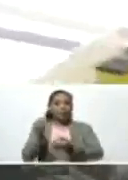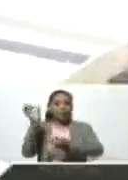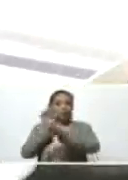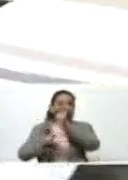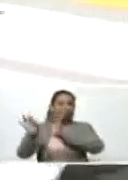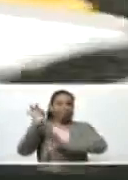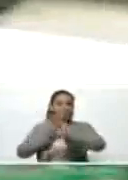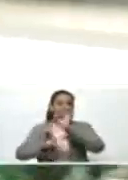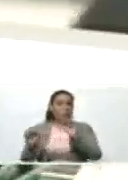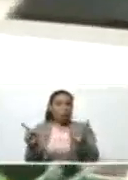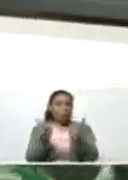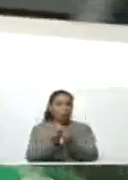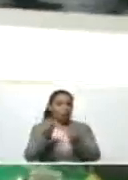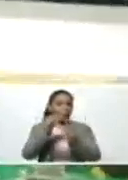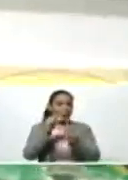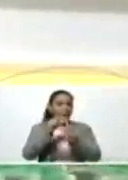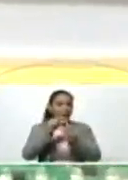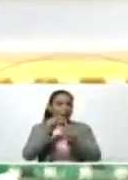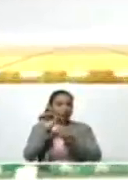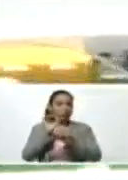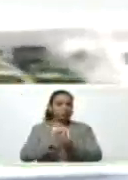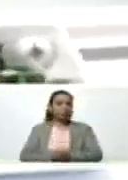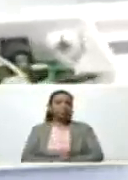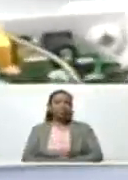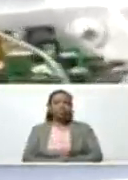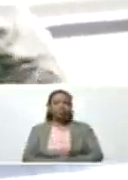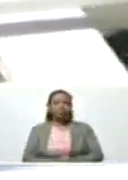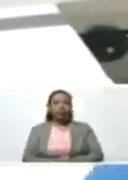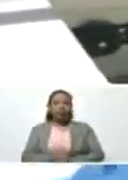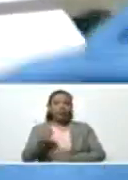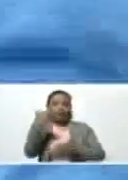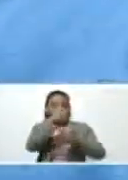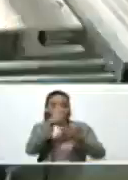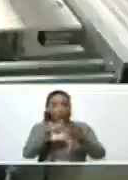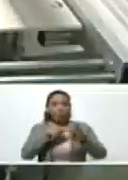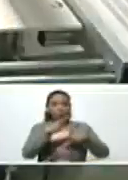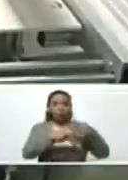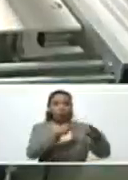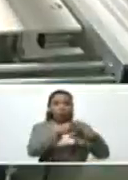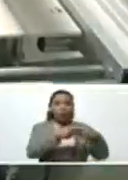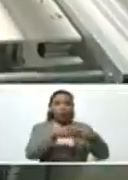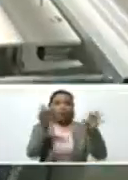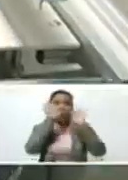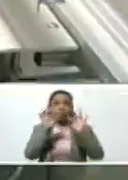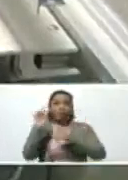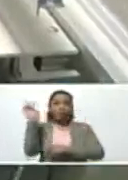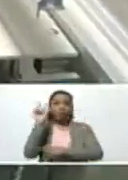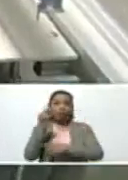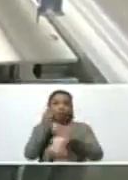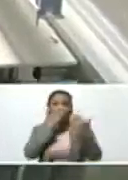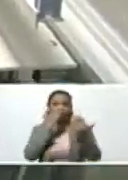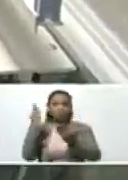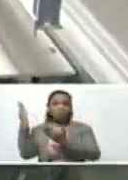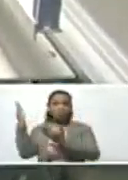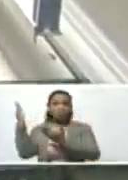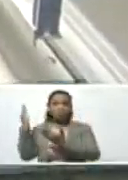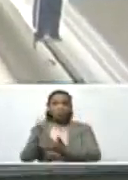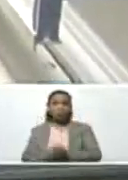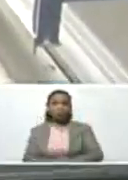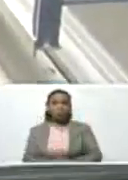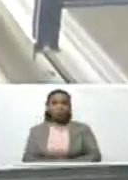unas breves explicaciones de esta línea de producción del modem venezolano. Adelante, Carlinés.